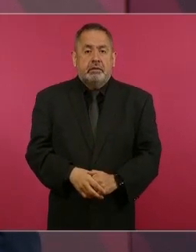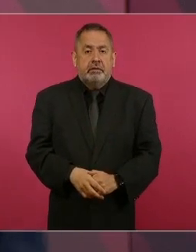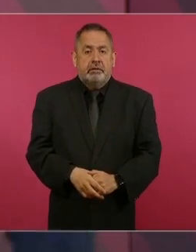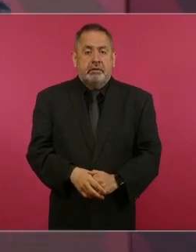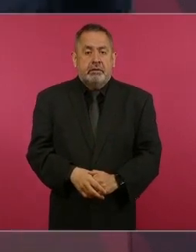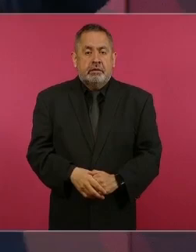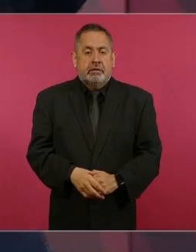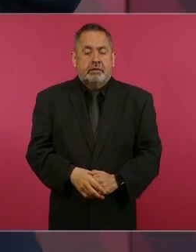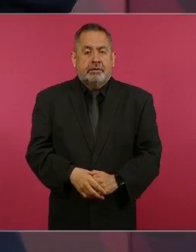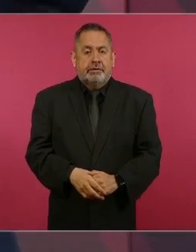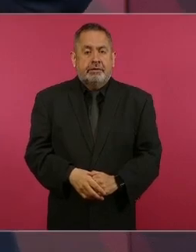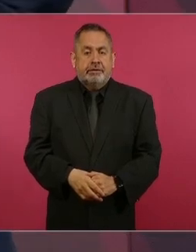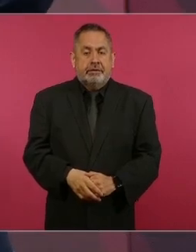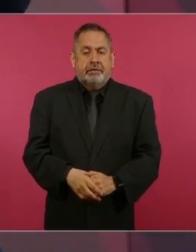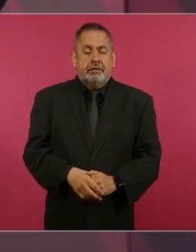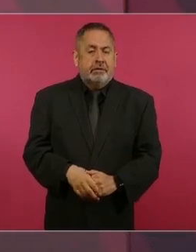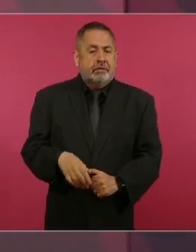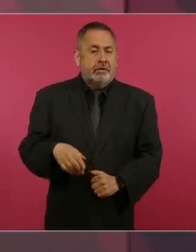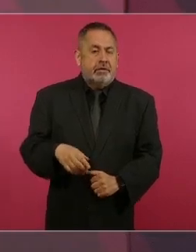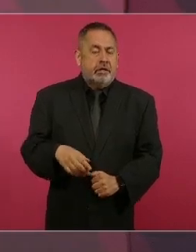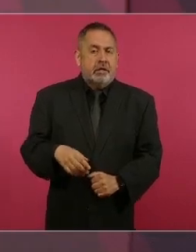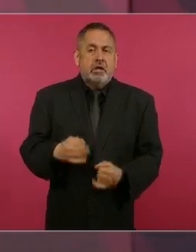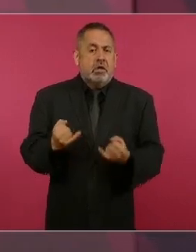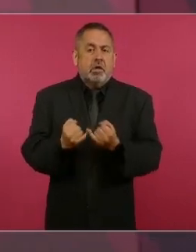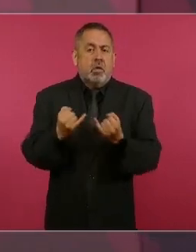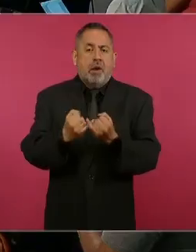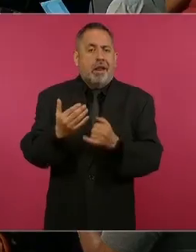Ya no es el tiempo en que